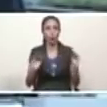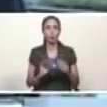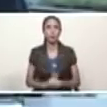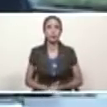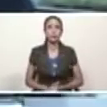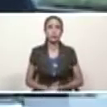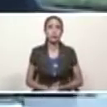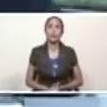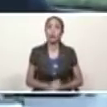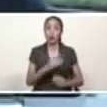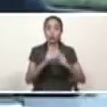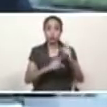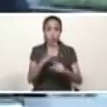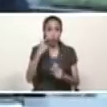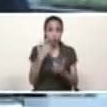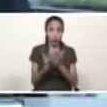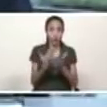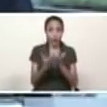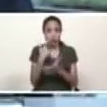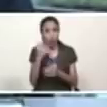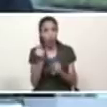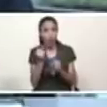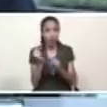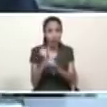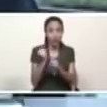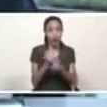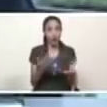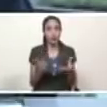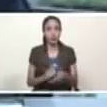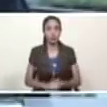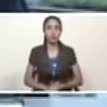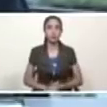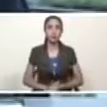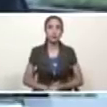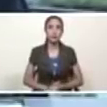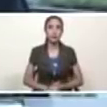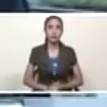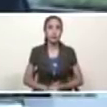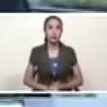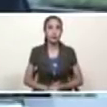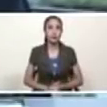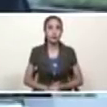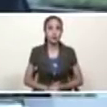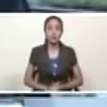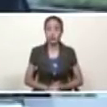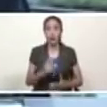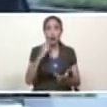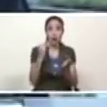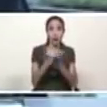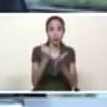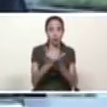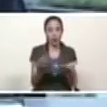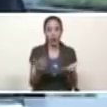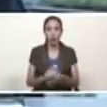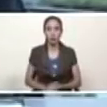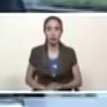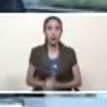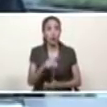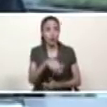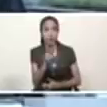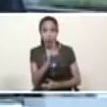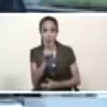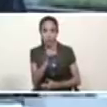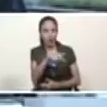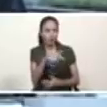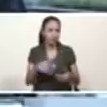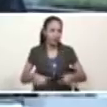produciendo y se ve el trabajo el esfuerzo el surco y el resultado Venezuela debe saber el